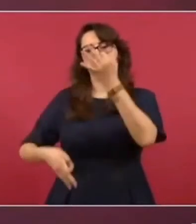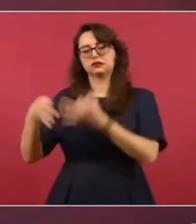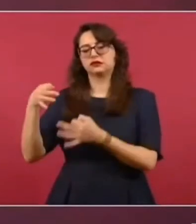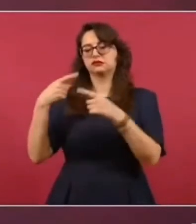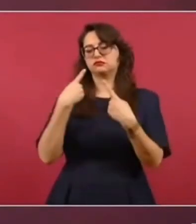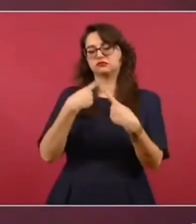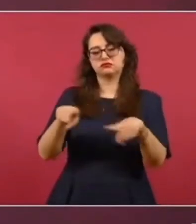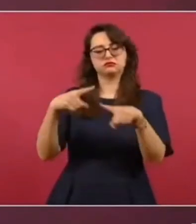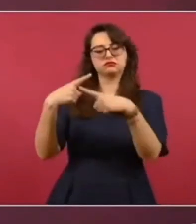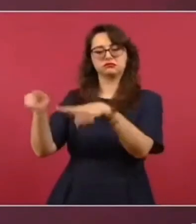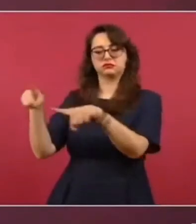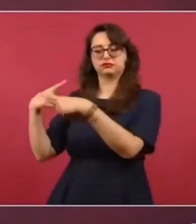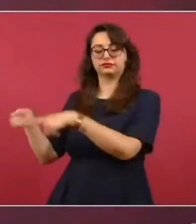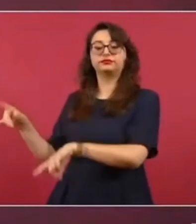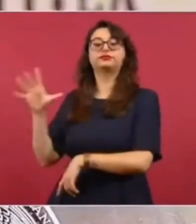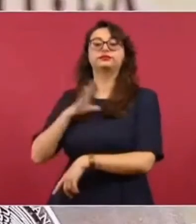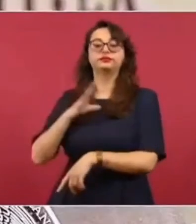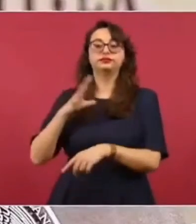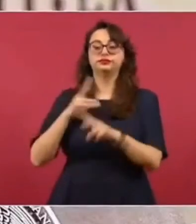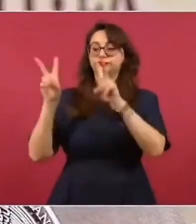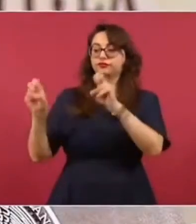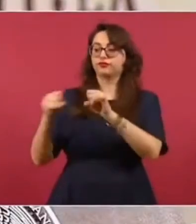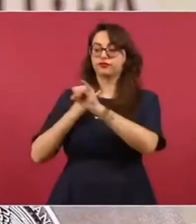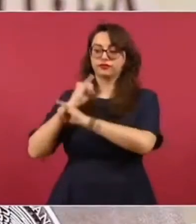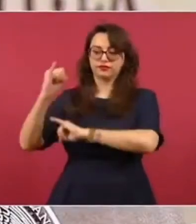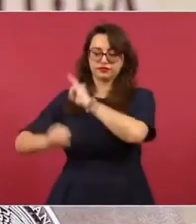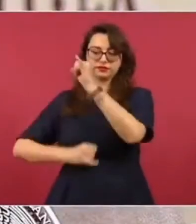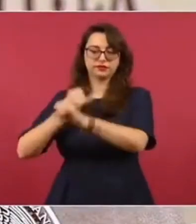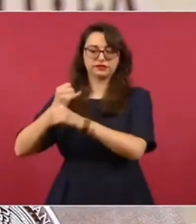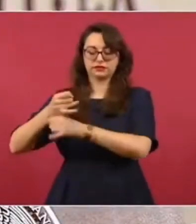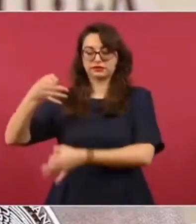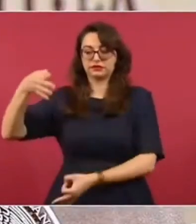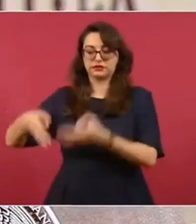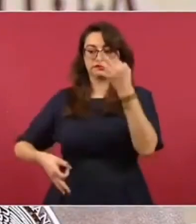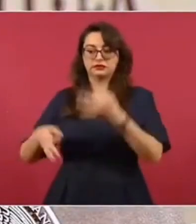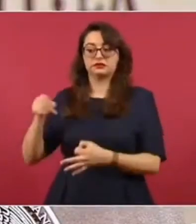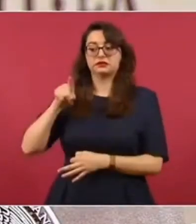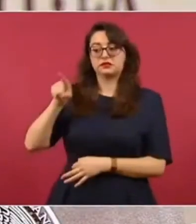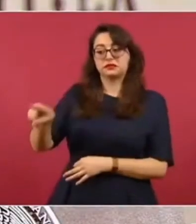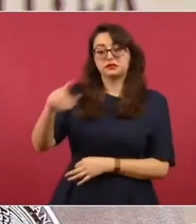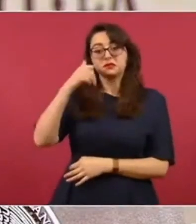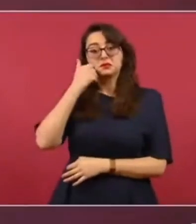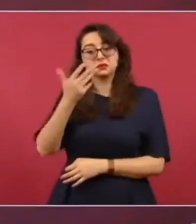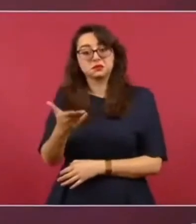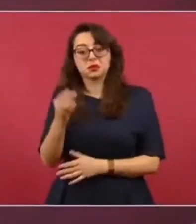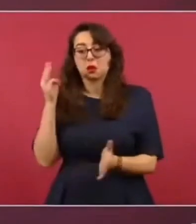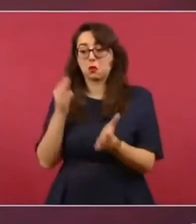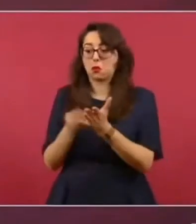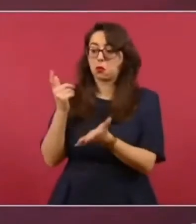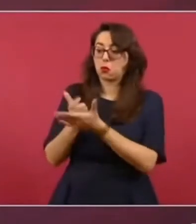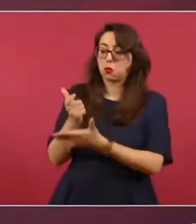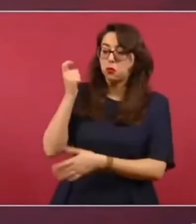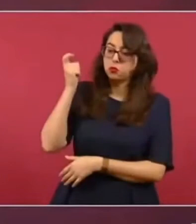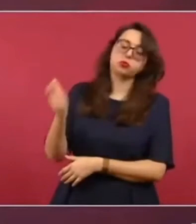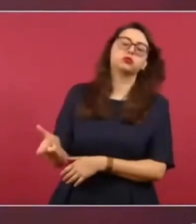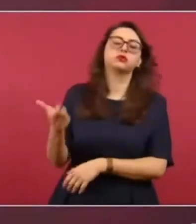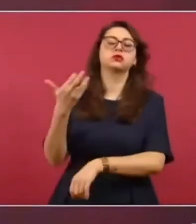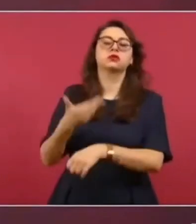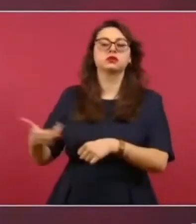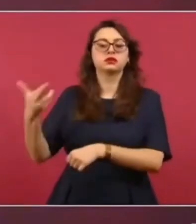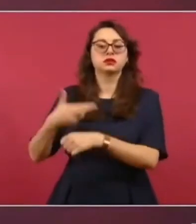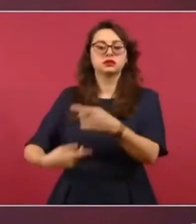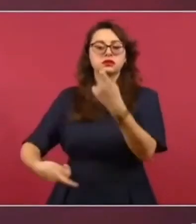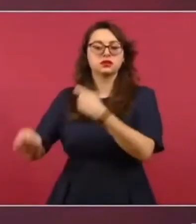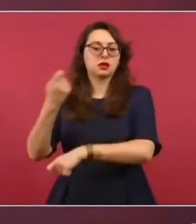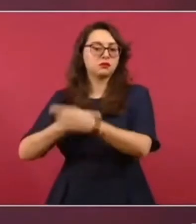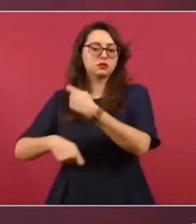reclamo de una indemnización que presenta Calica. Ese asunto sigue su trámite. Está siendo, en el caso del